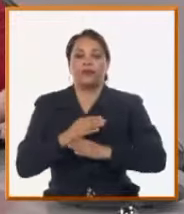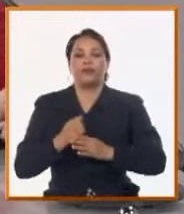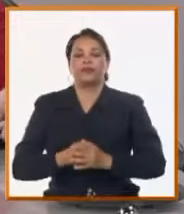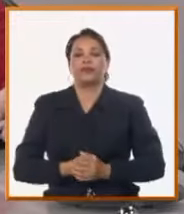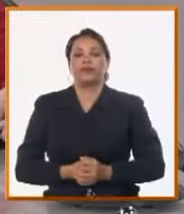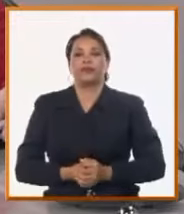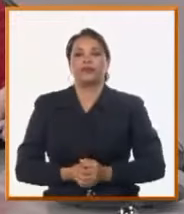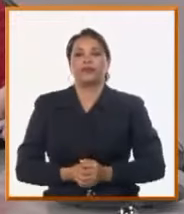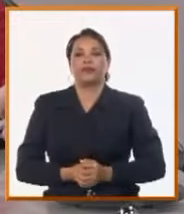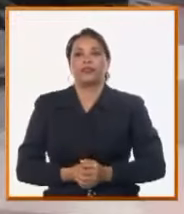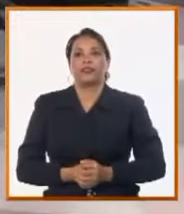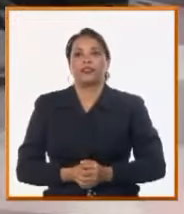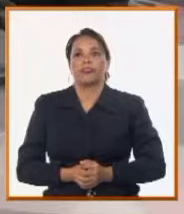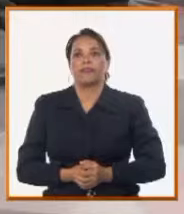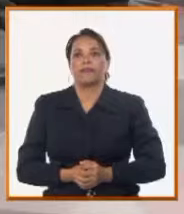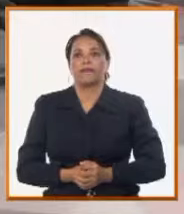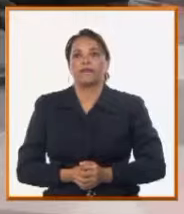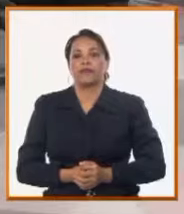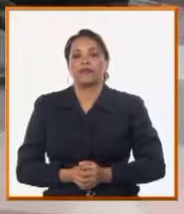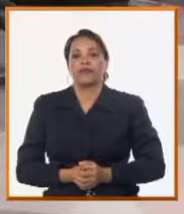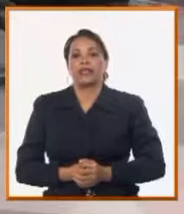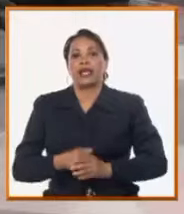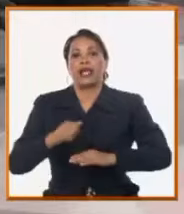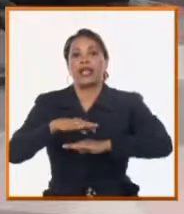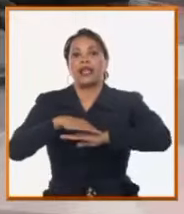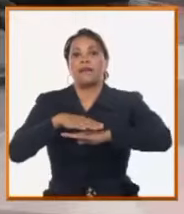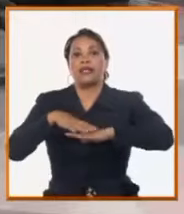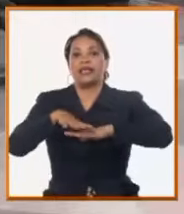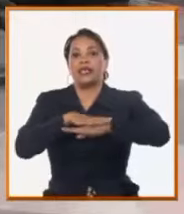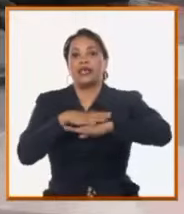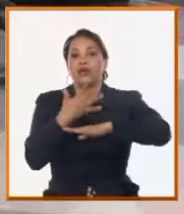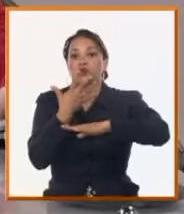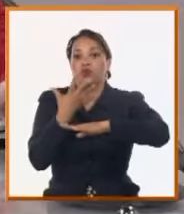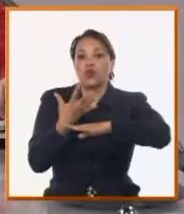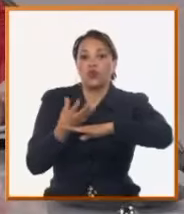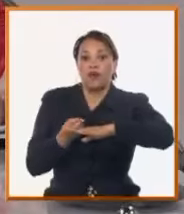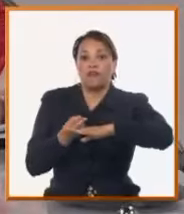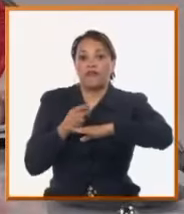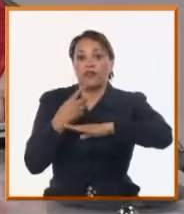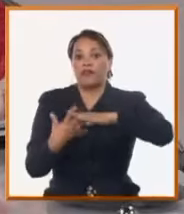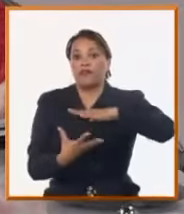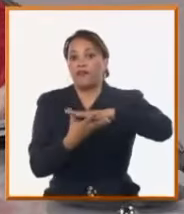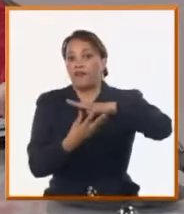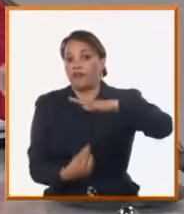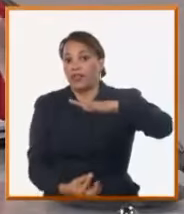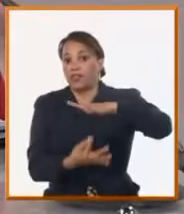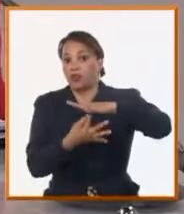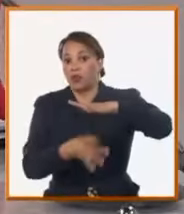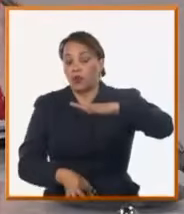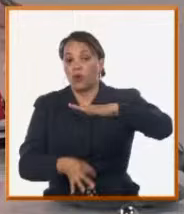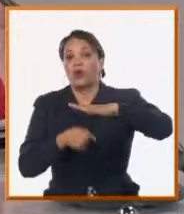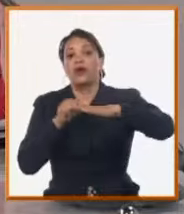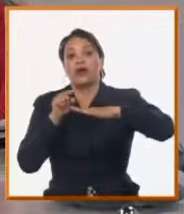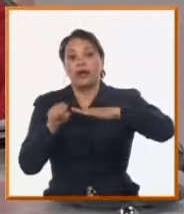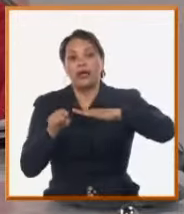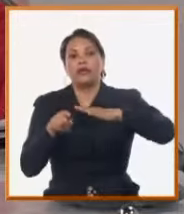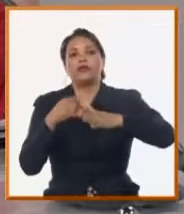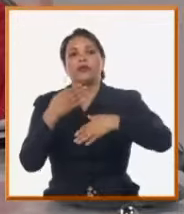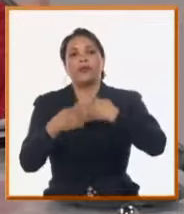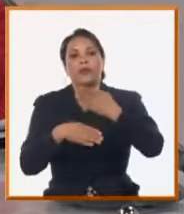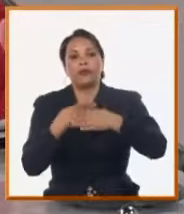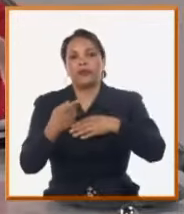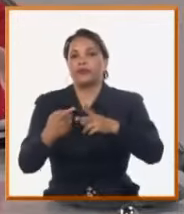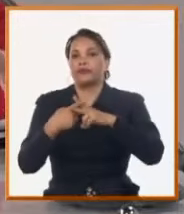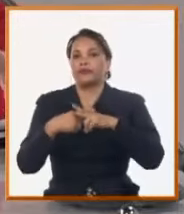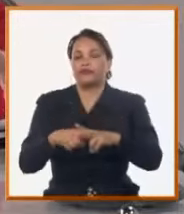de situación. La planta de filtro, que había también algunas... La planta de filtro, que está en un proceso acelerado de mantenimiento